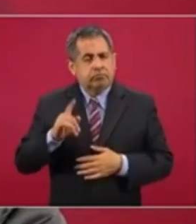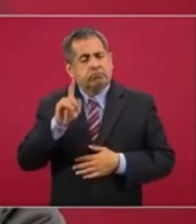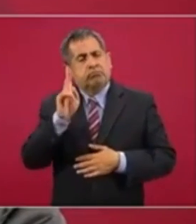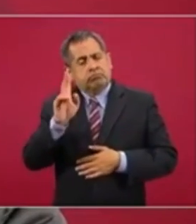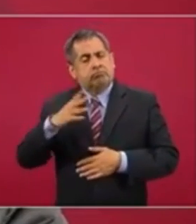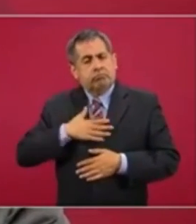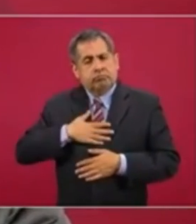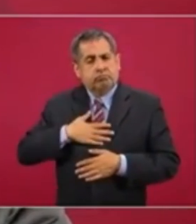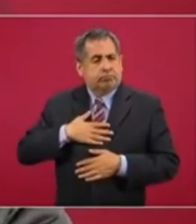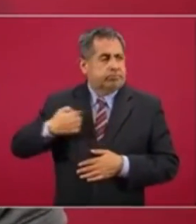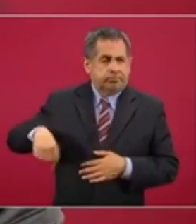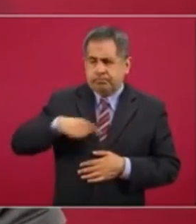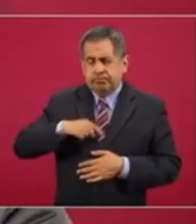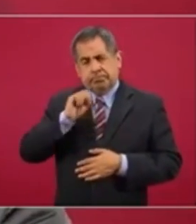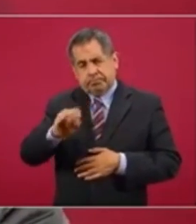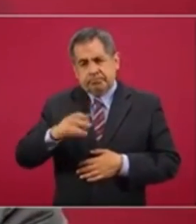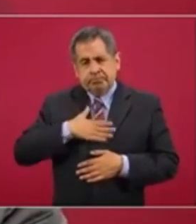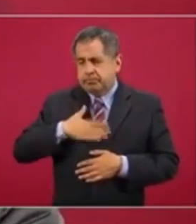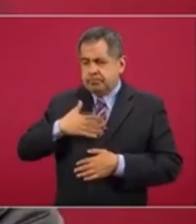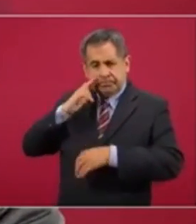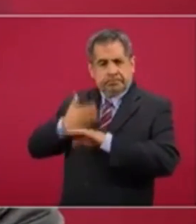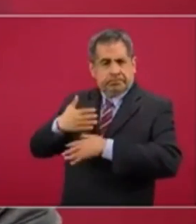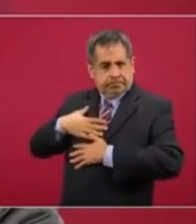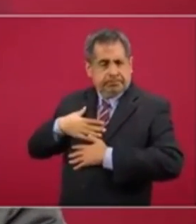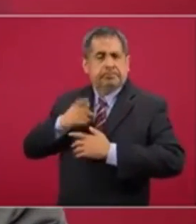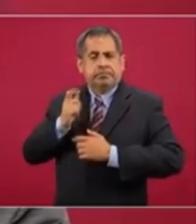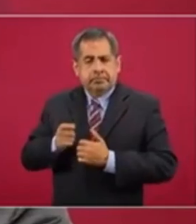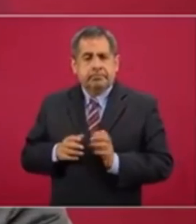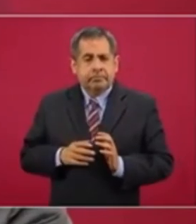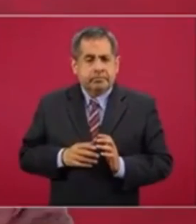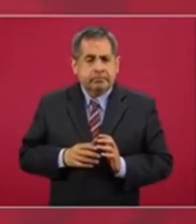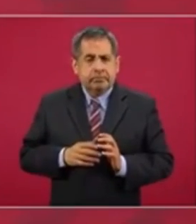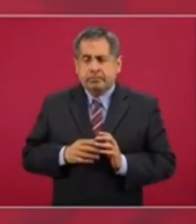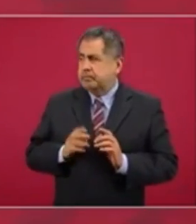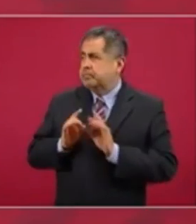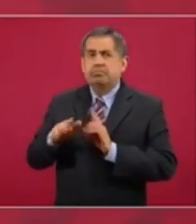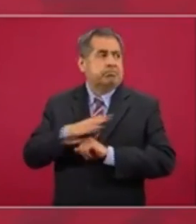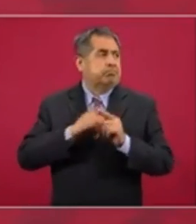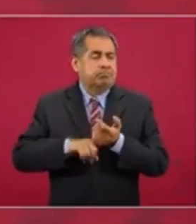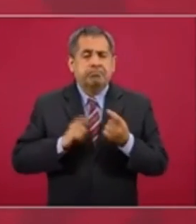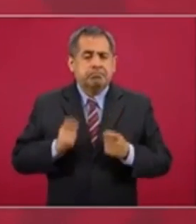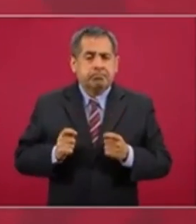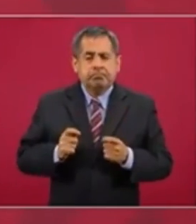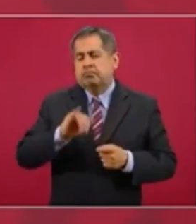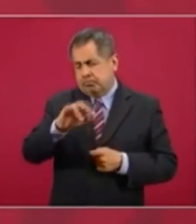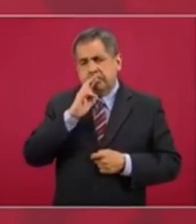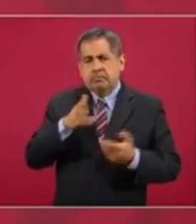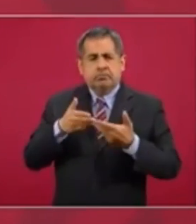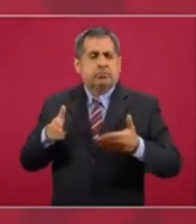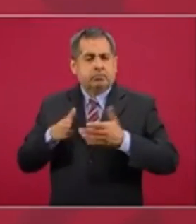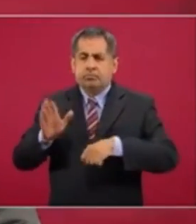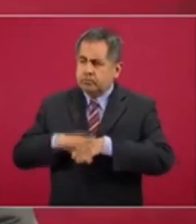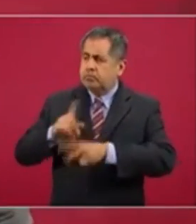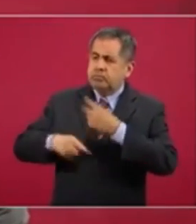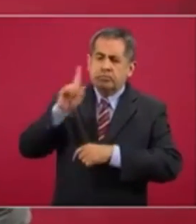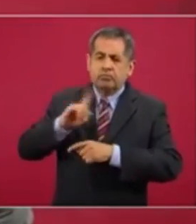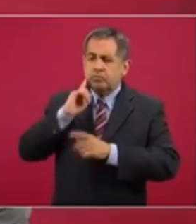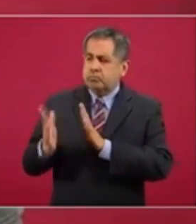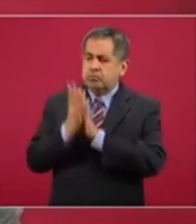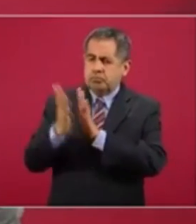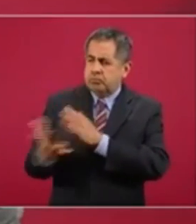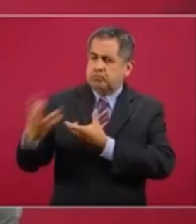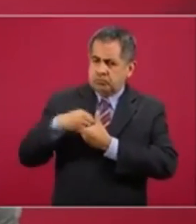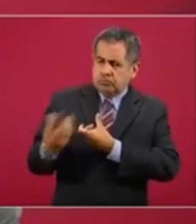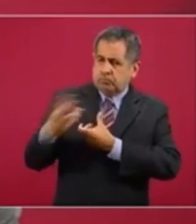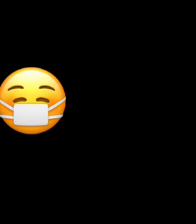nosotros en lo que nos corresponde y en nuestra circunstancia, abriendo espacios para que cada vez